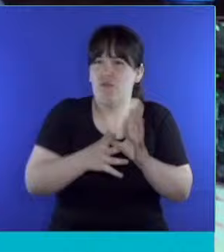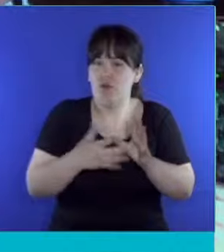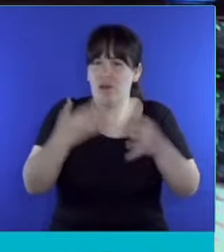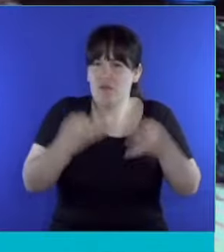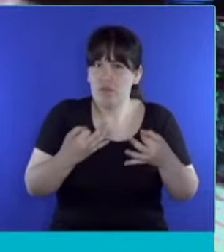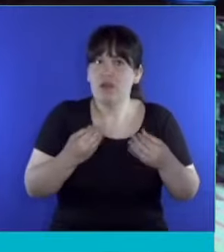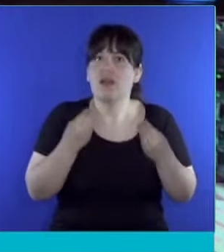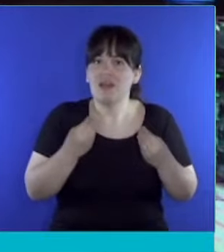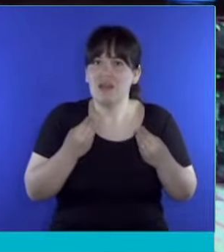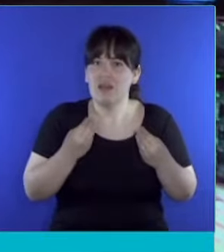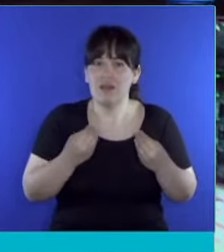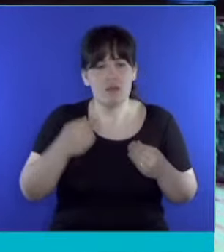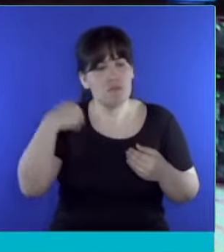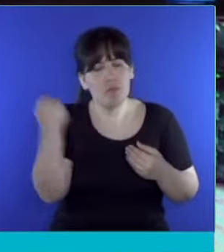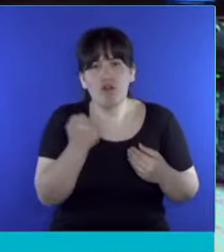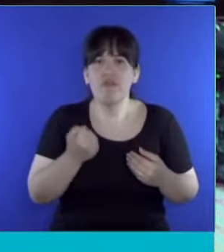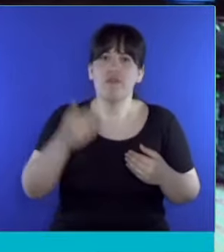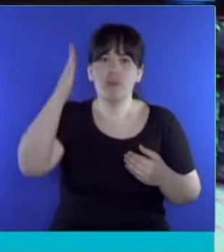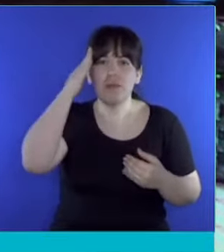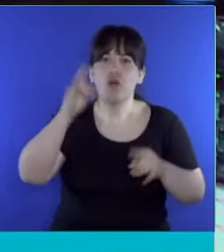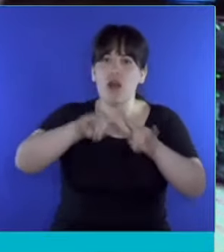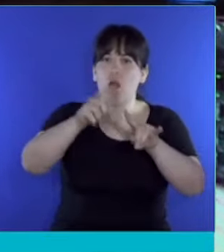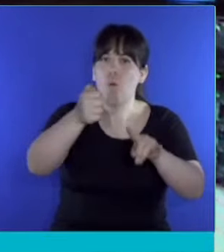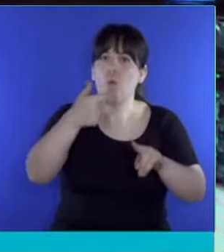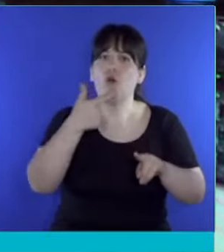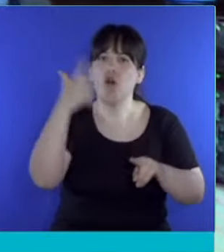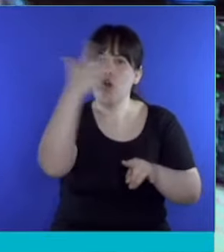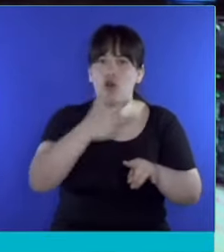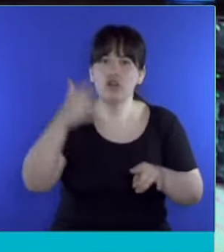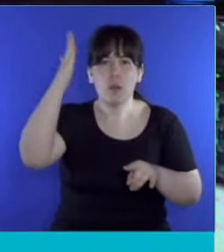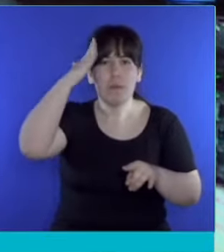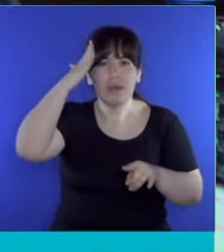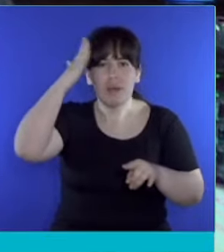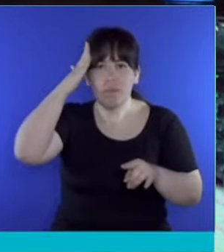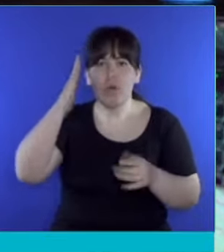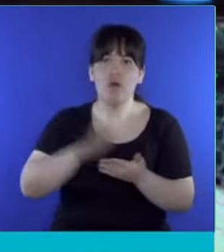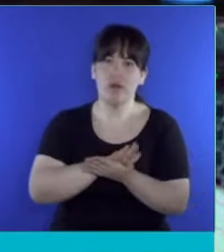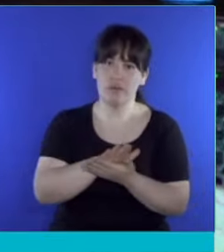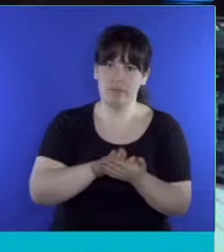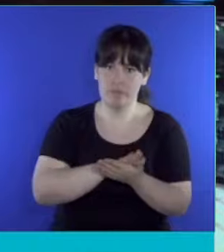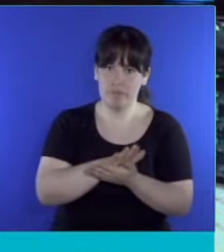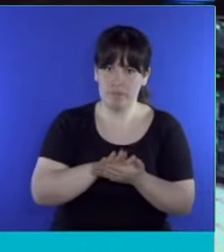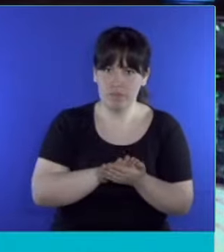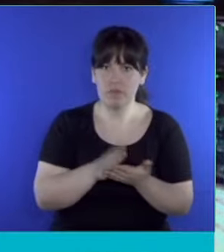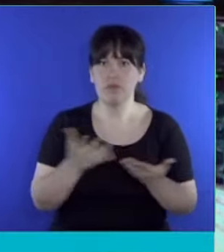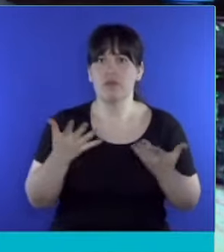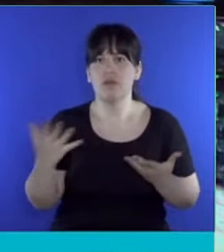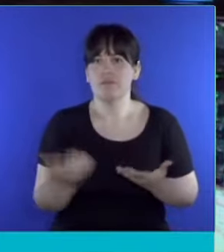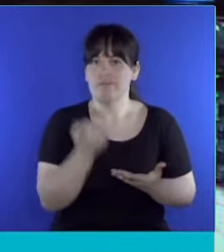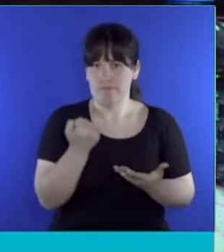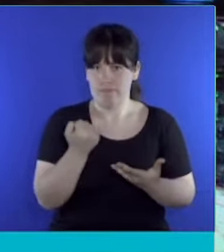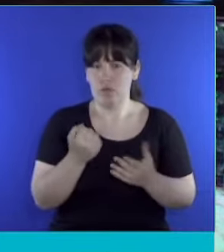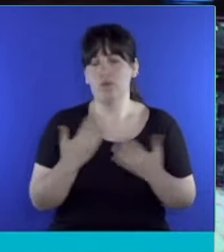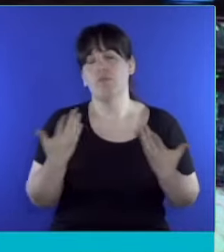era reparar la memoria de Rodolfo Walsh. Y por eso decidimos acompañar este proyecto y lo hablamos oportunamente con Laura.